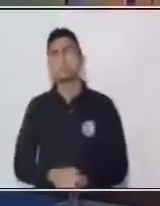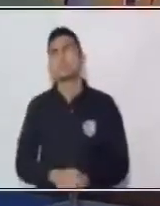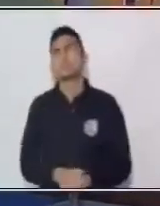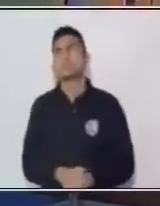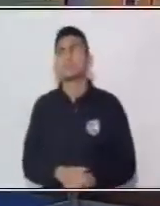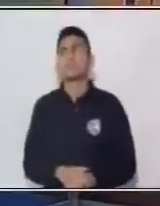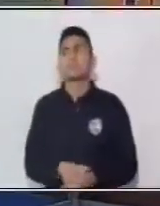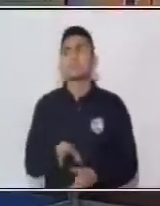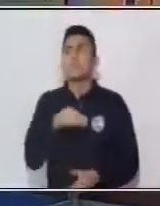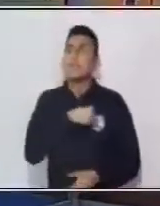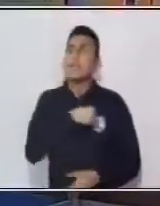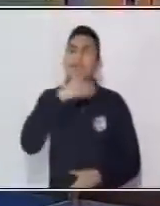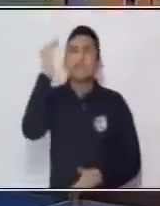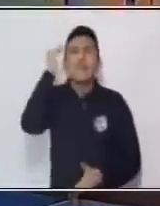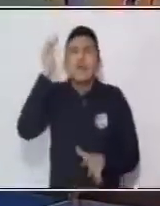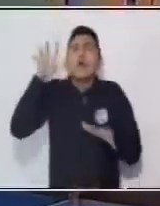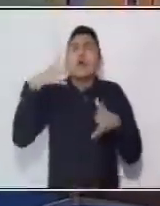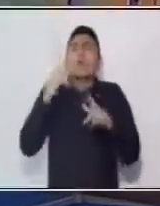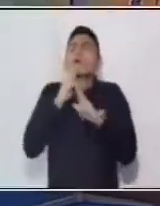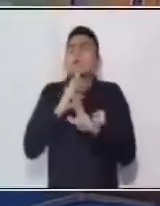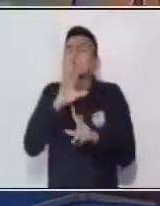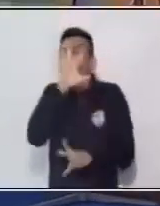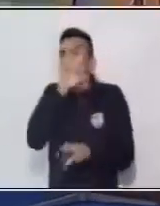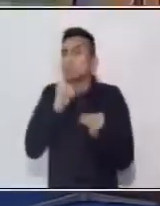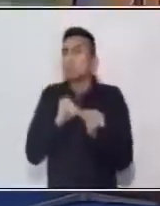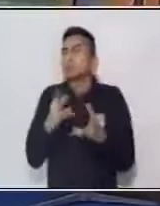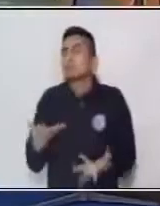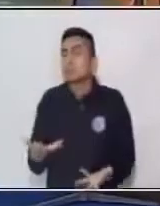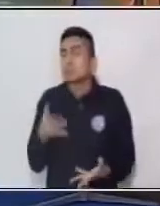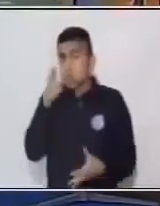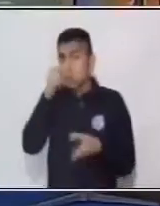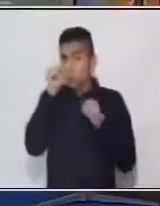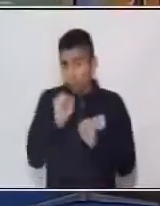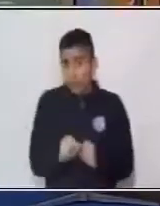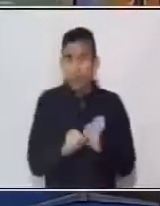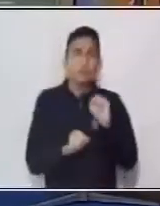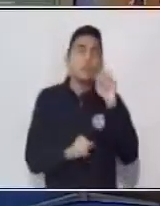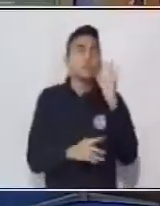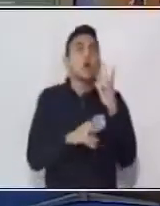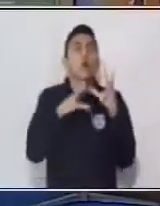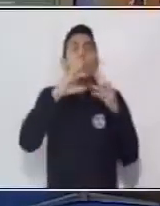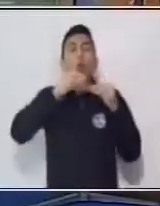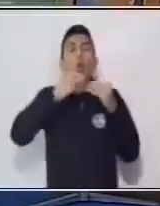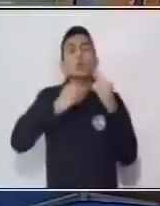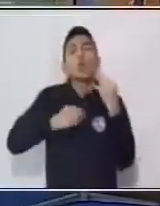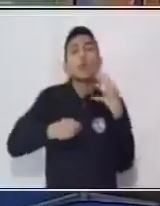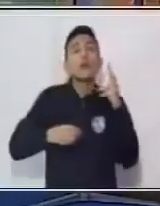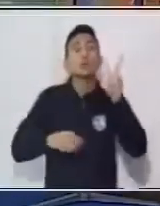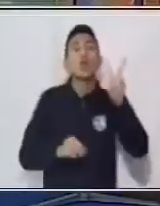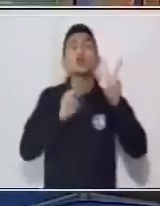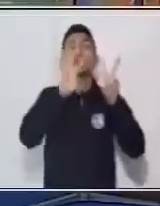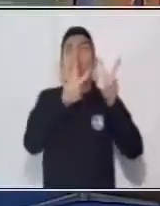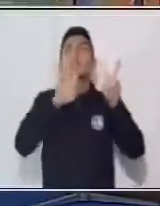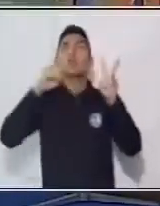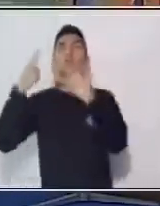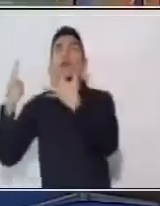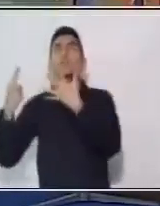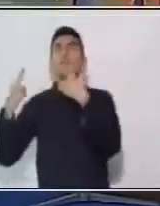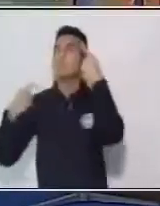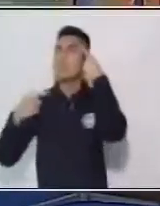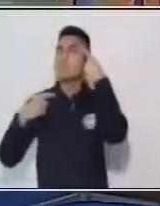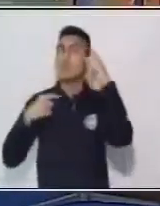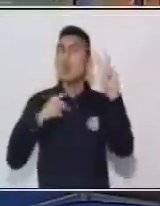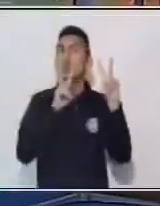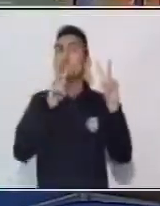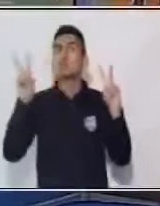Quiero saber cuánto me da esto. Ok. ¿Puedo contar de dos en dos? Que es más rápido y nos ayuda a llegar más rápido a